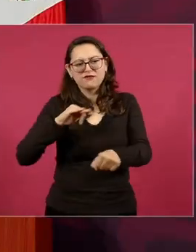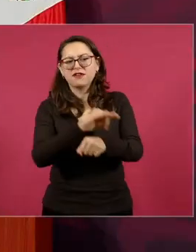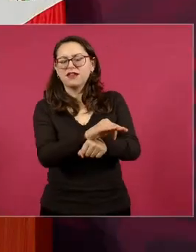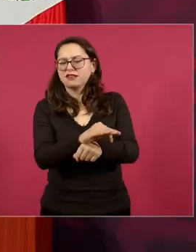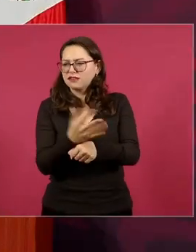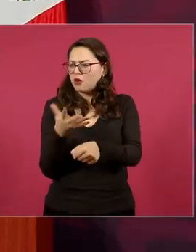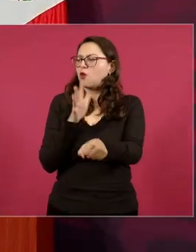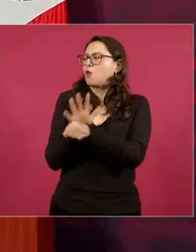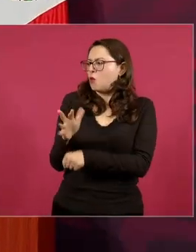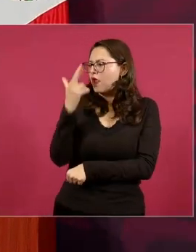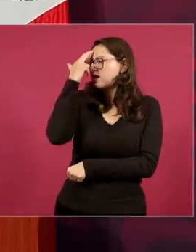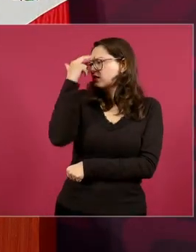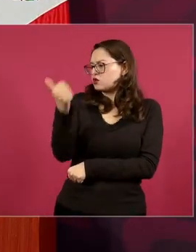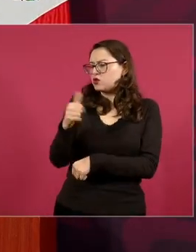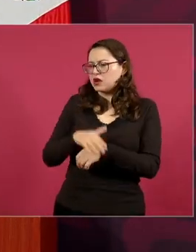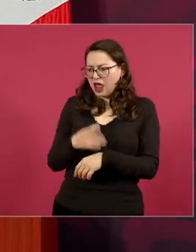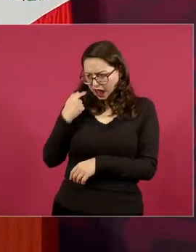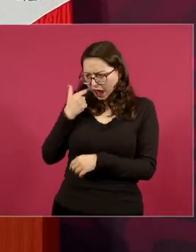¿de qué se trata?